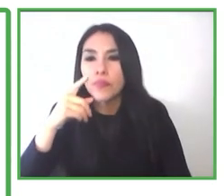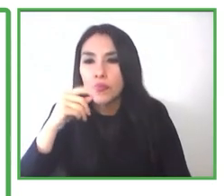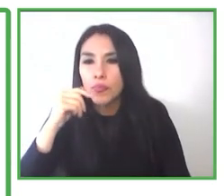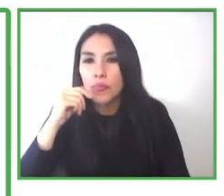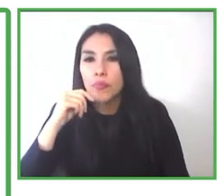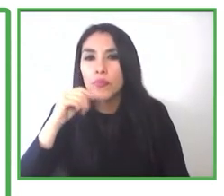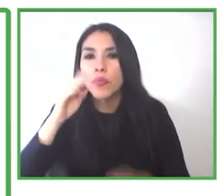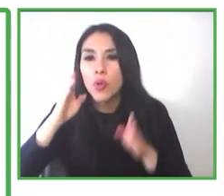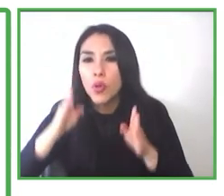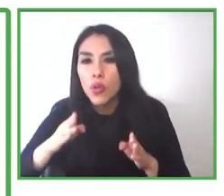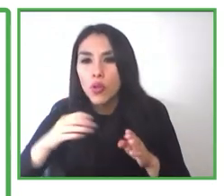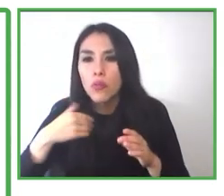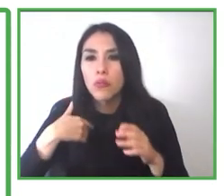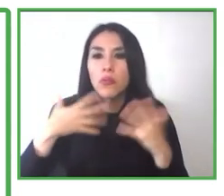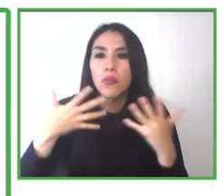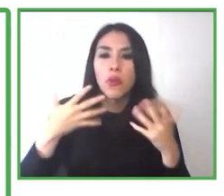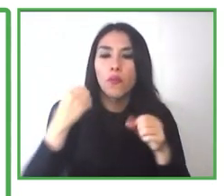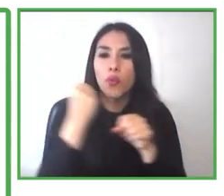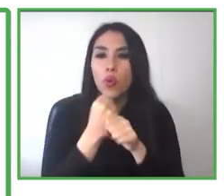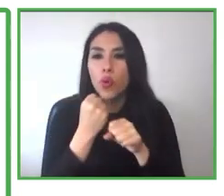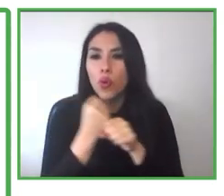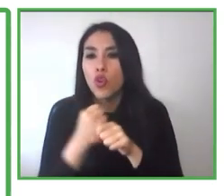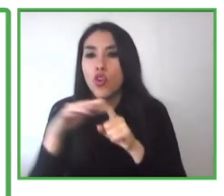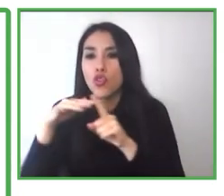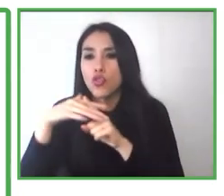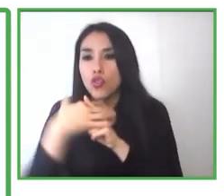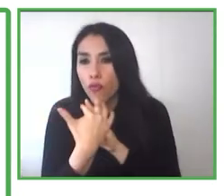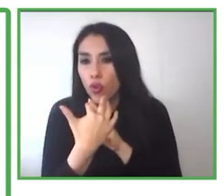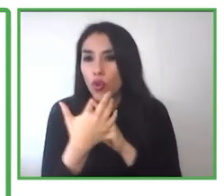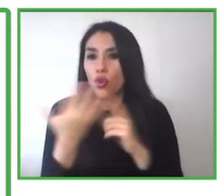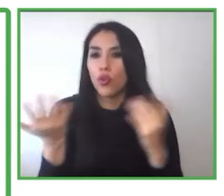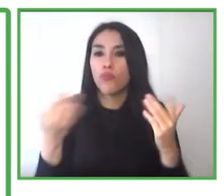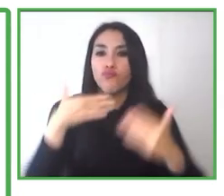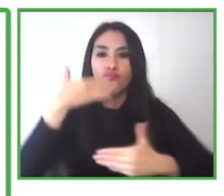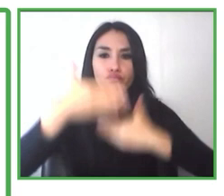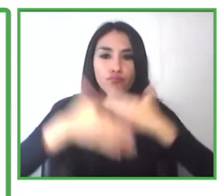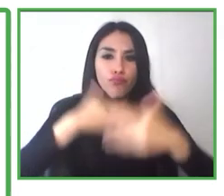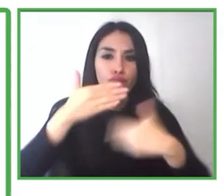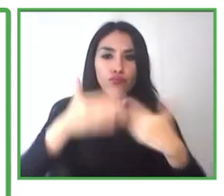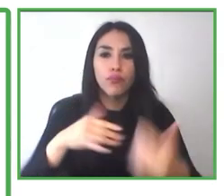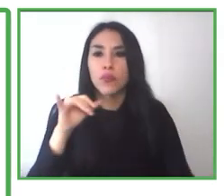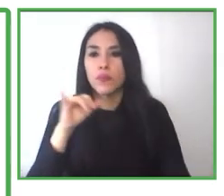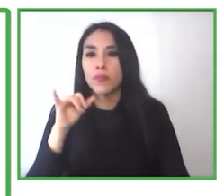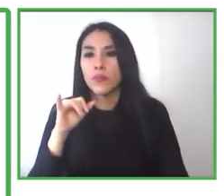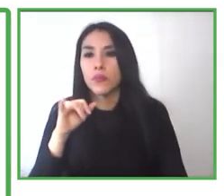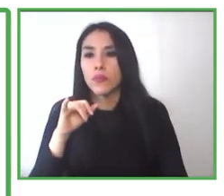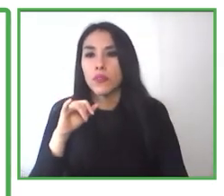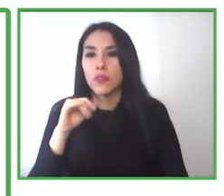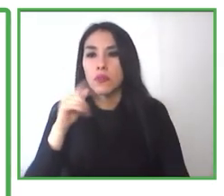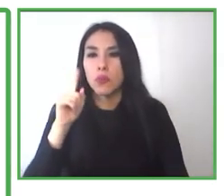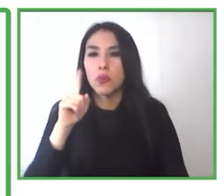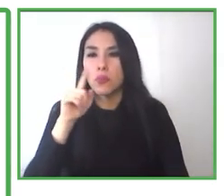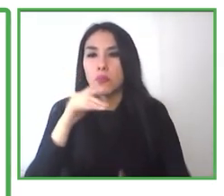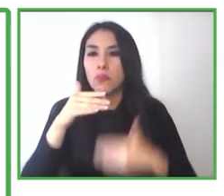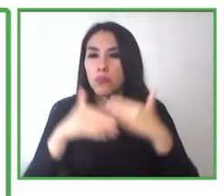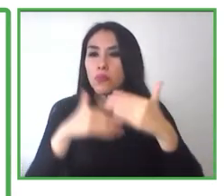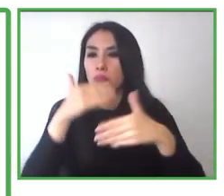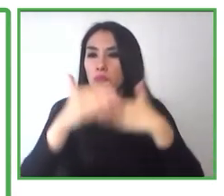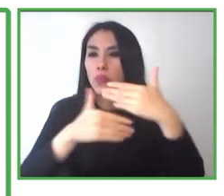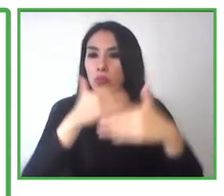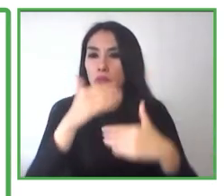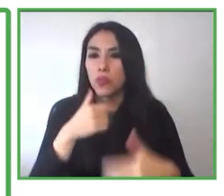trabajadora social, y constantemente también estamos postulando a fondos concursables,